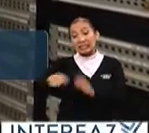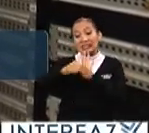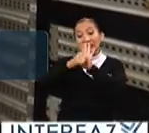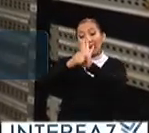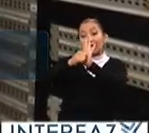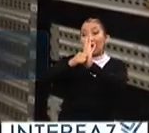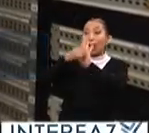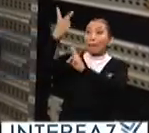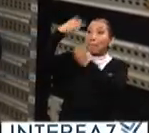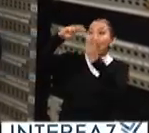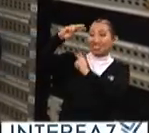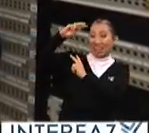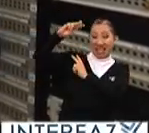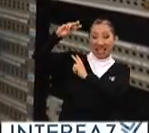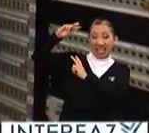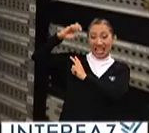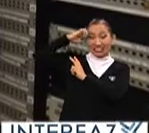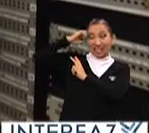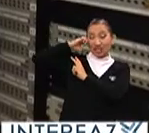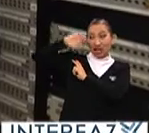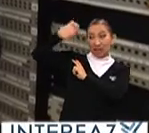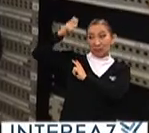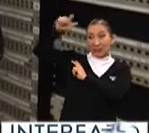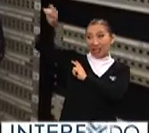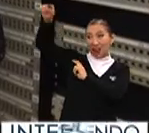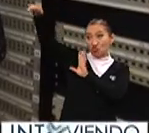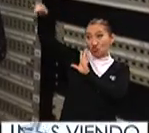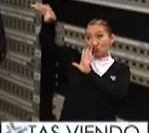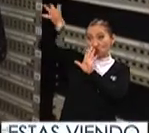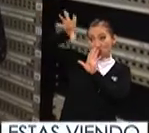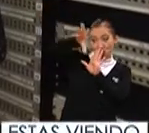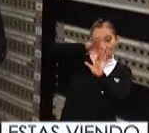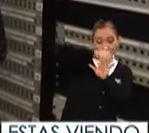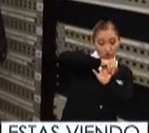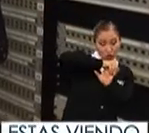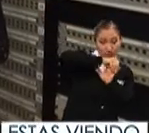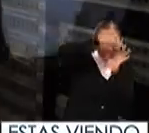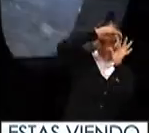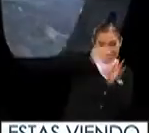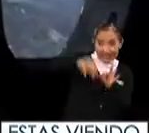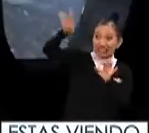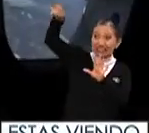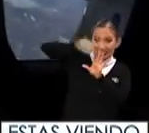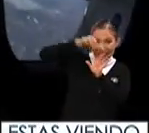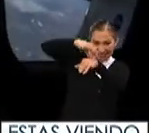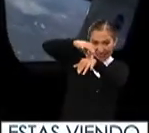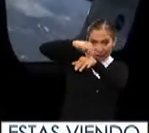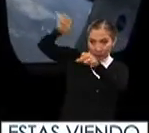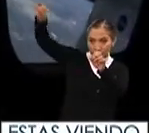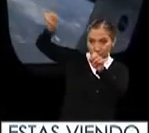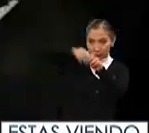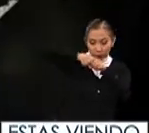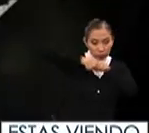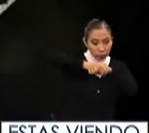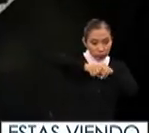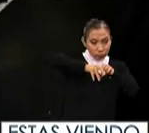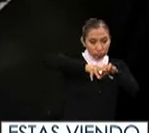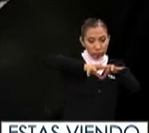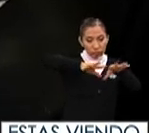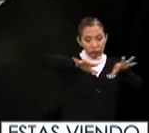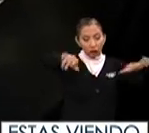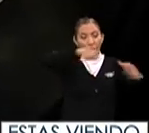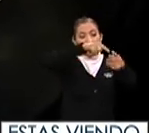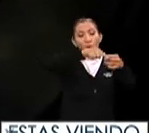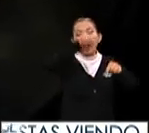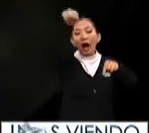que vienen desde la estación espacial en vivo se reciben y se distribuyen a los